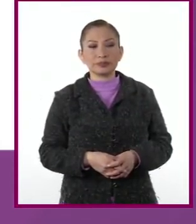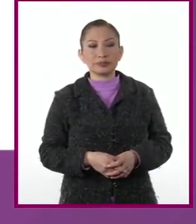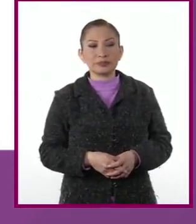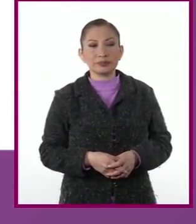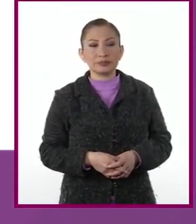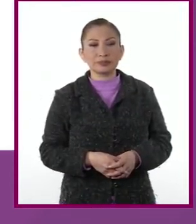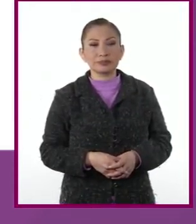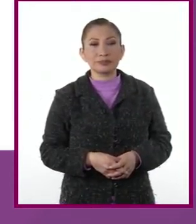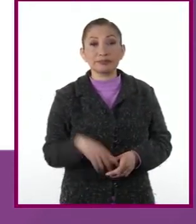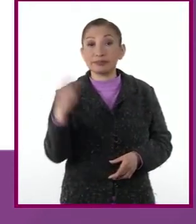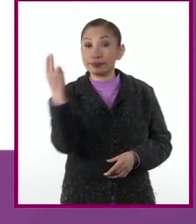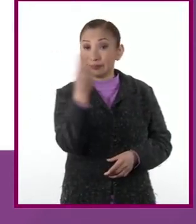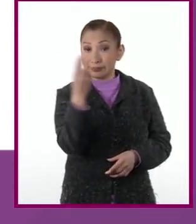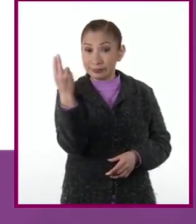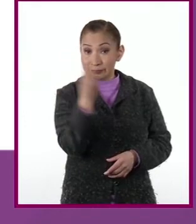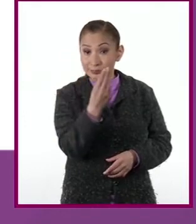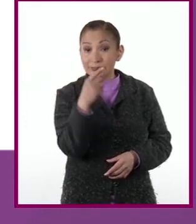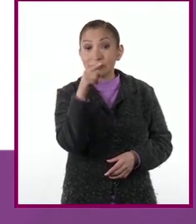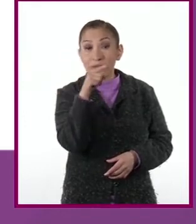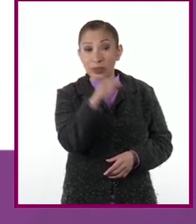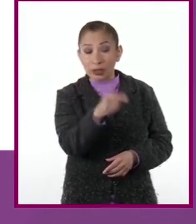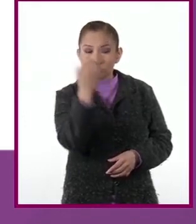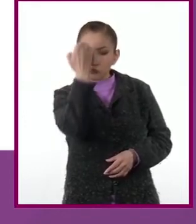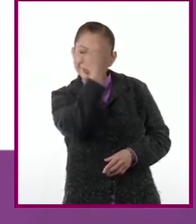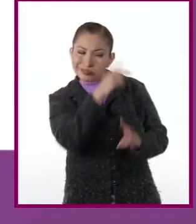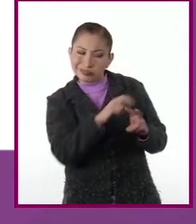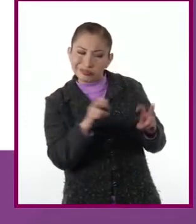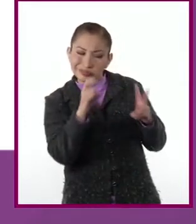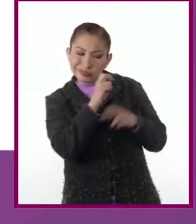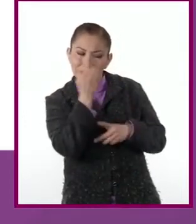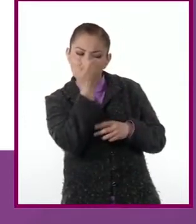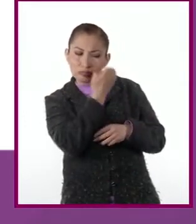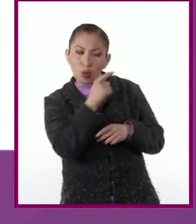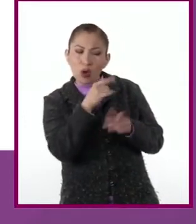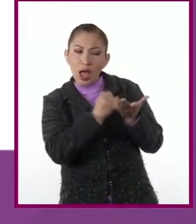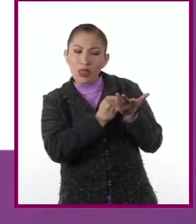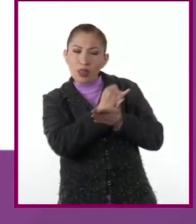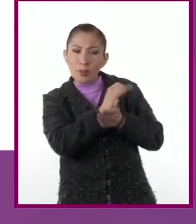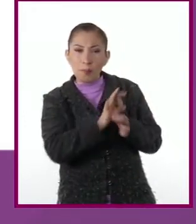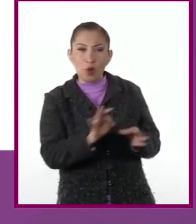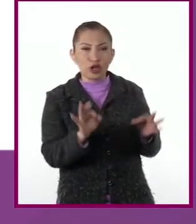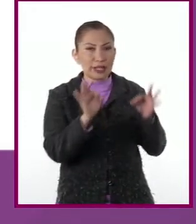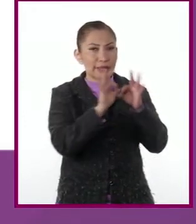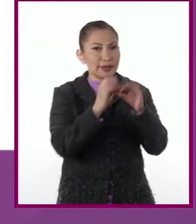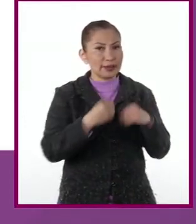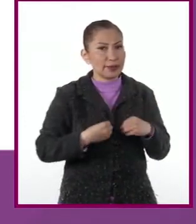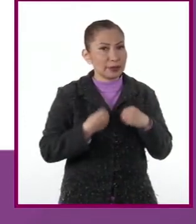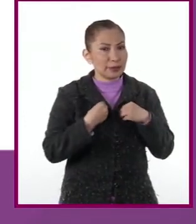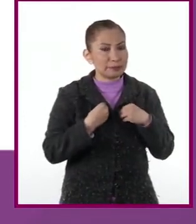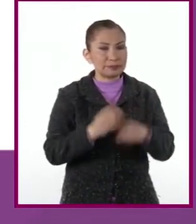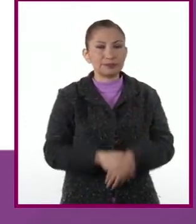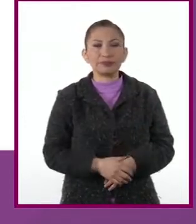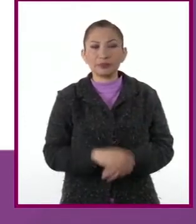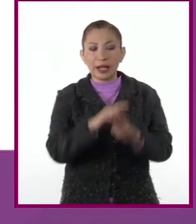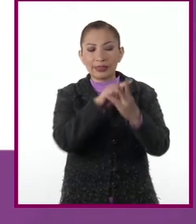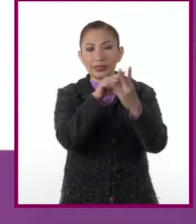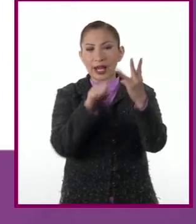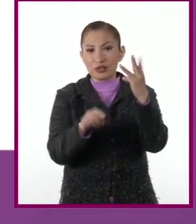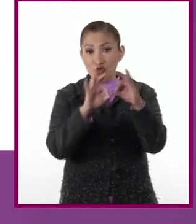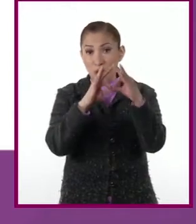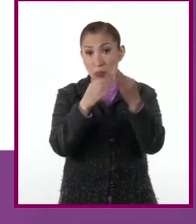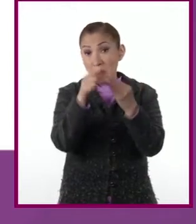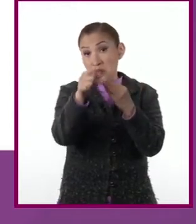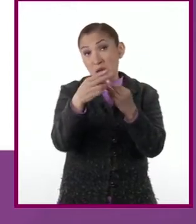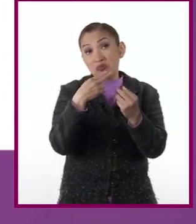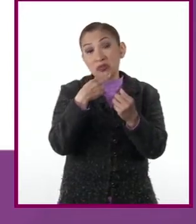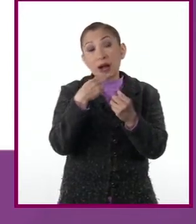Es necesario acompañar de un análisis crítico, una decisión importante en la vida. Tres estrategias que